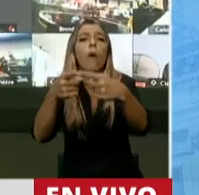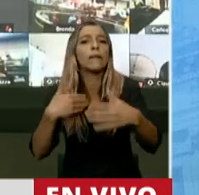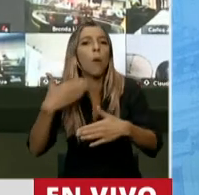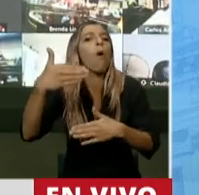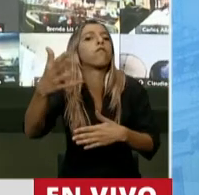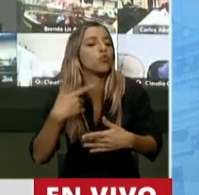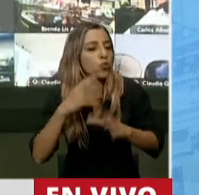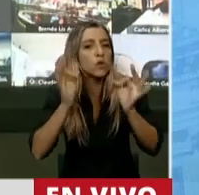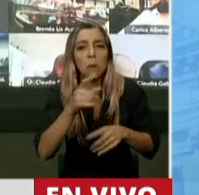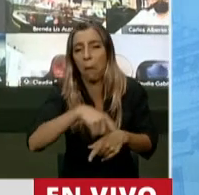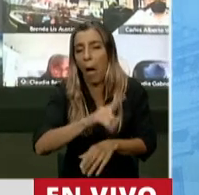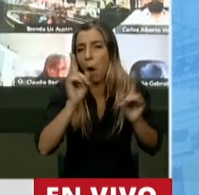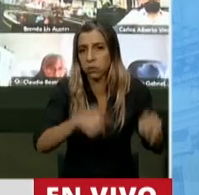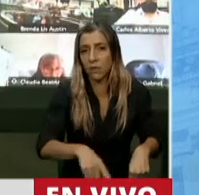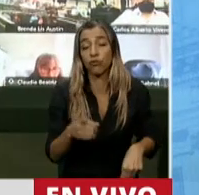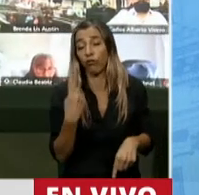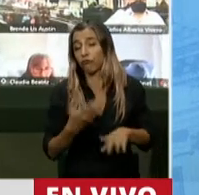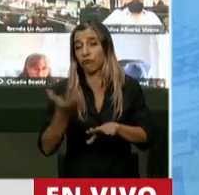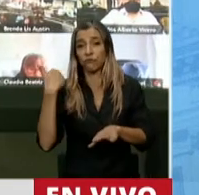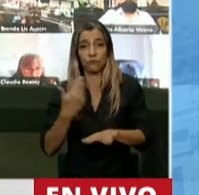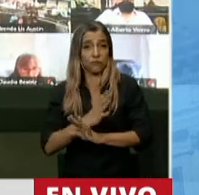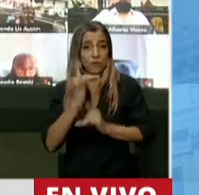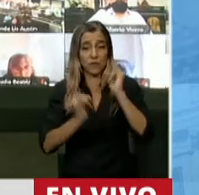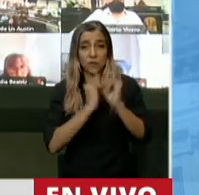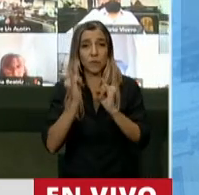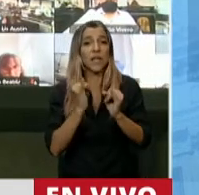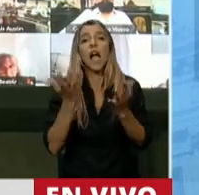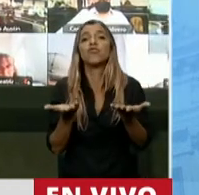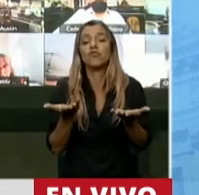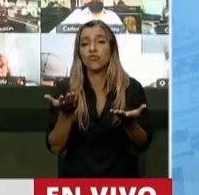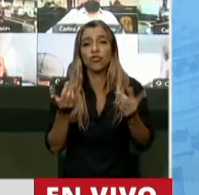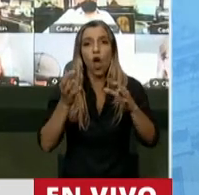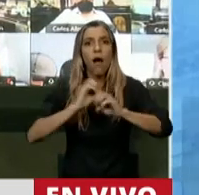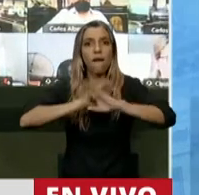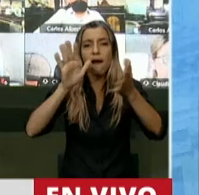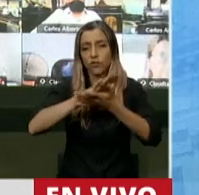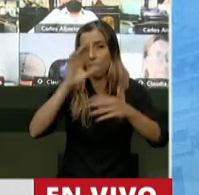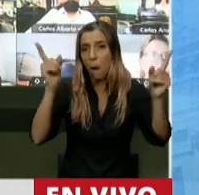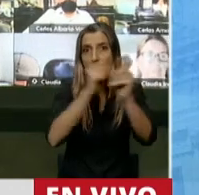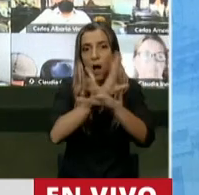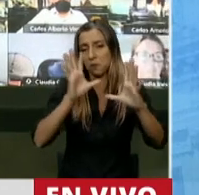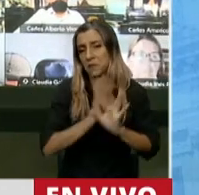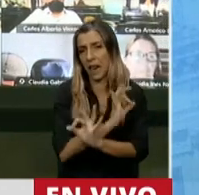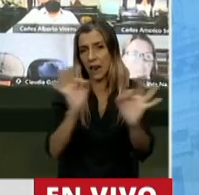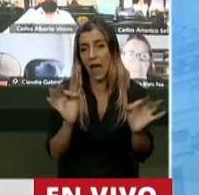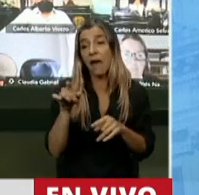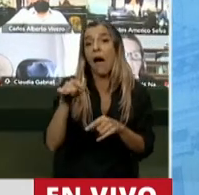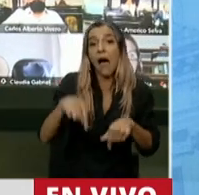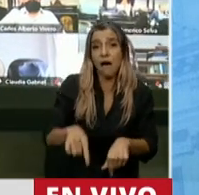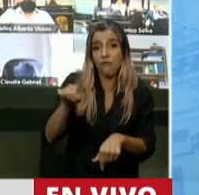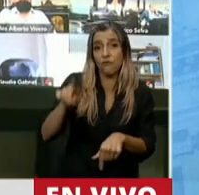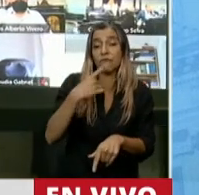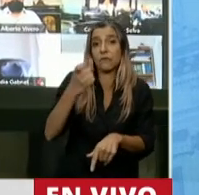hacemos cargo, nosotros no supimos explicar la dimensión del problema, ustedes lo reconocen ahora en alguna medida y